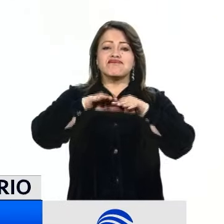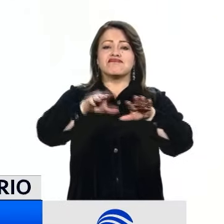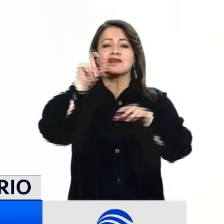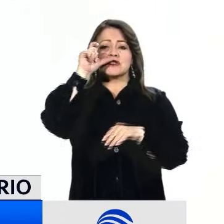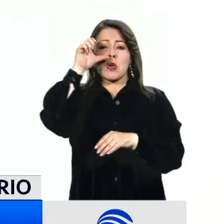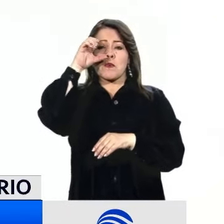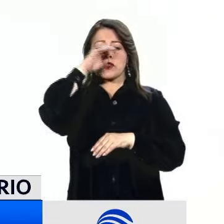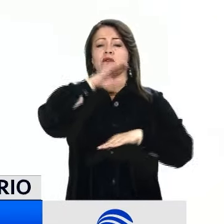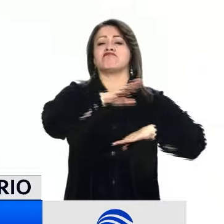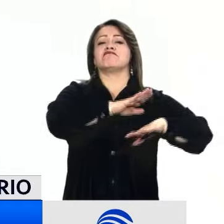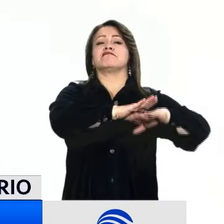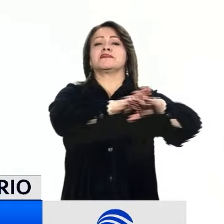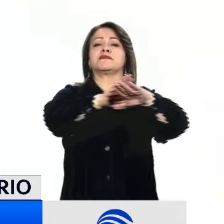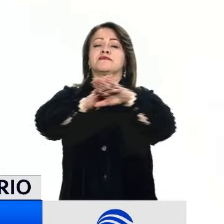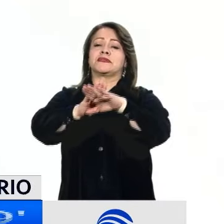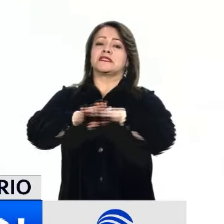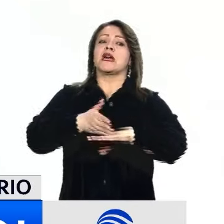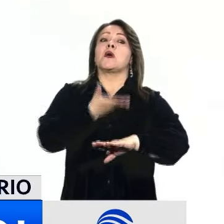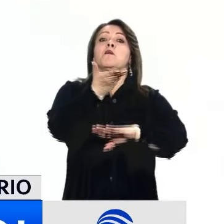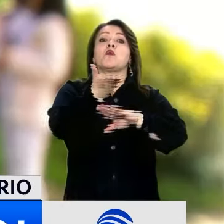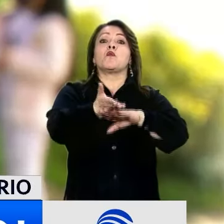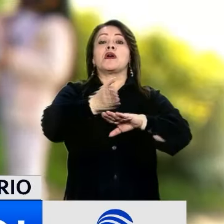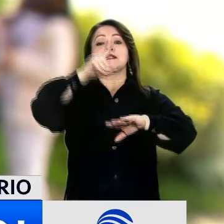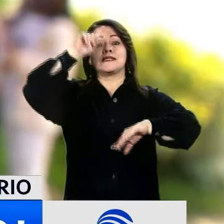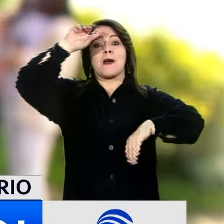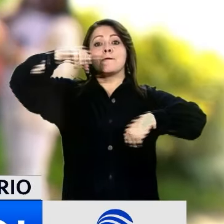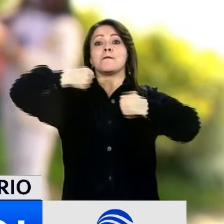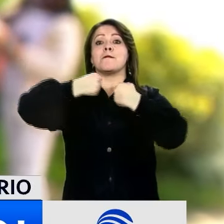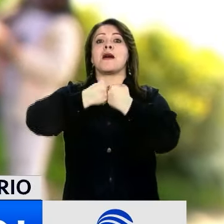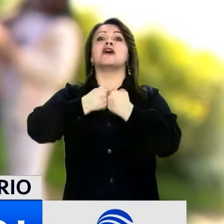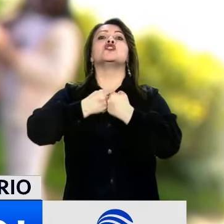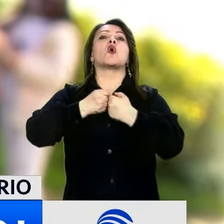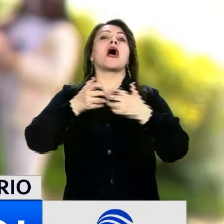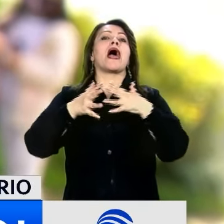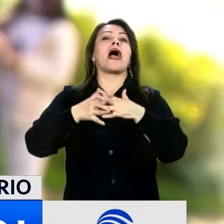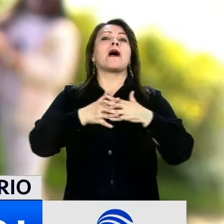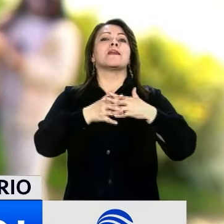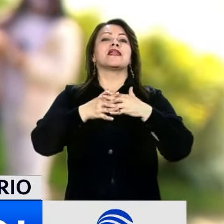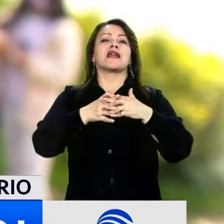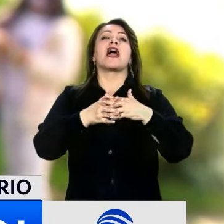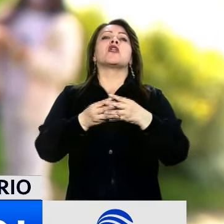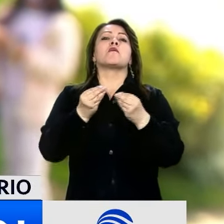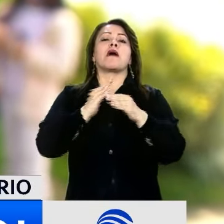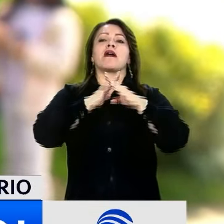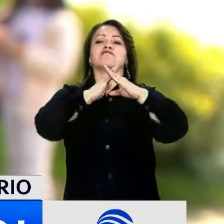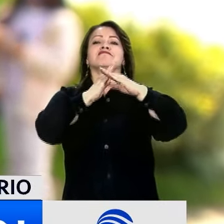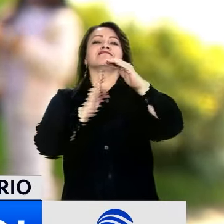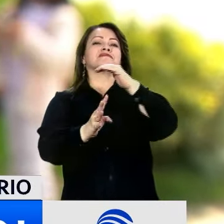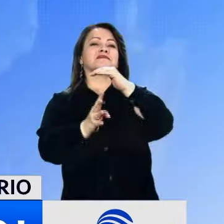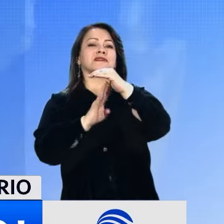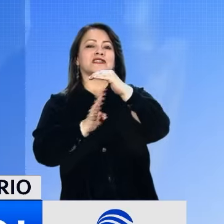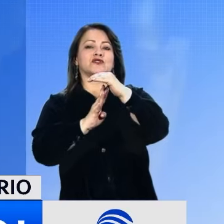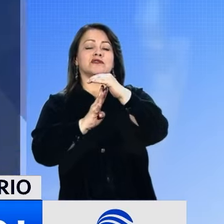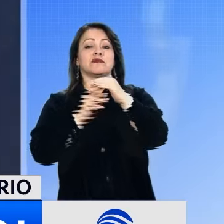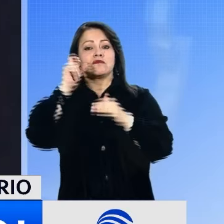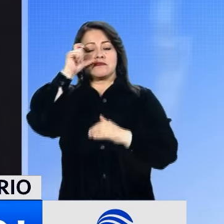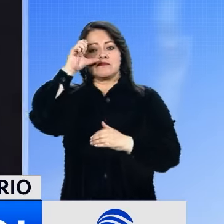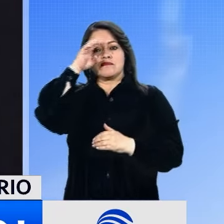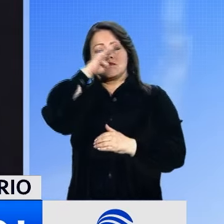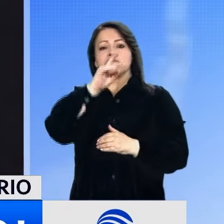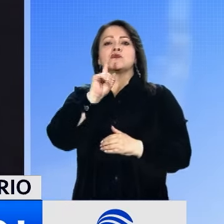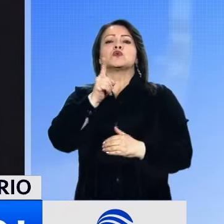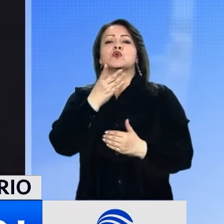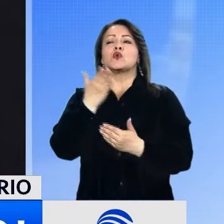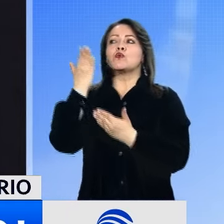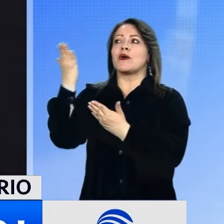Petro, hizo un llamado a lograr un pacto americano que permita mitigar el éxodo migratorio. Las declaraciones del alto mandatario responden a un trino